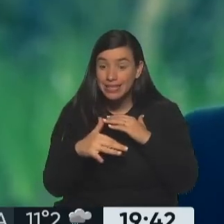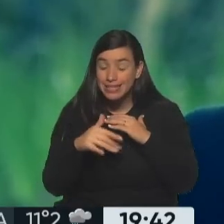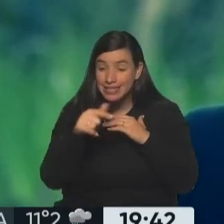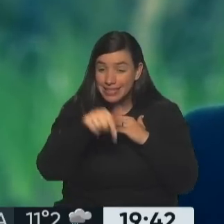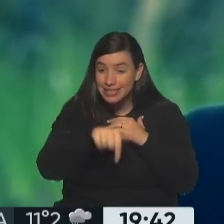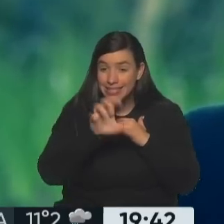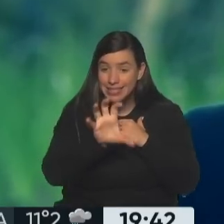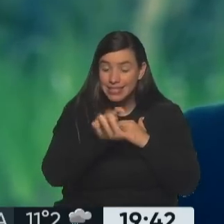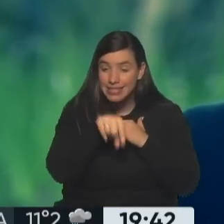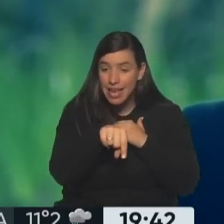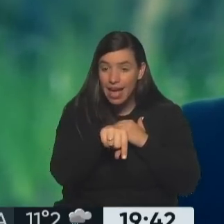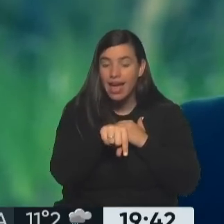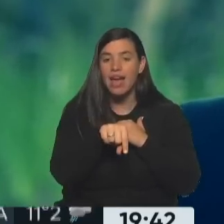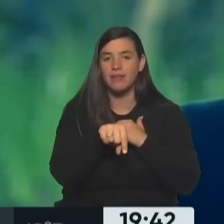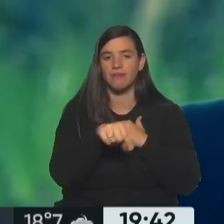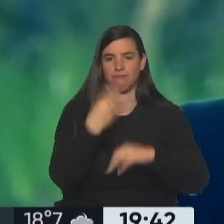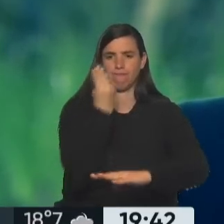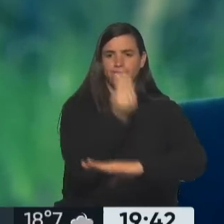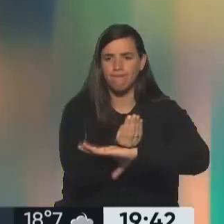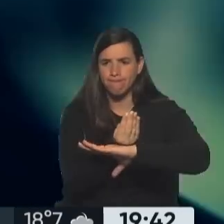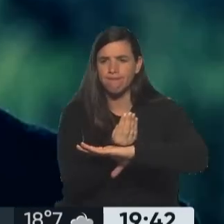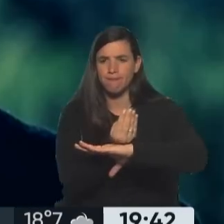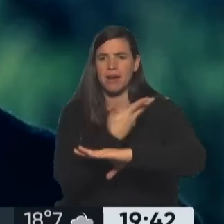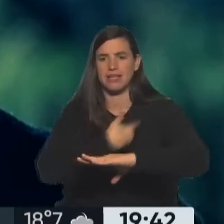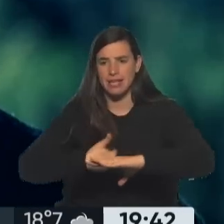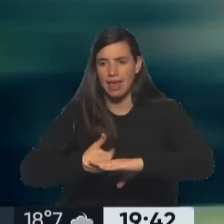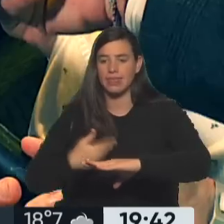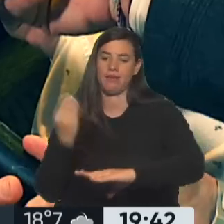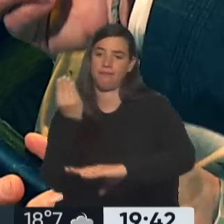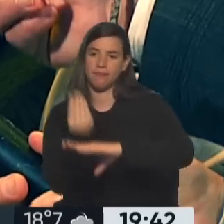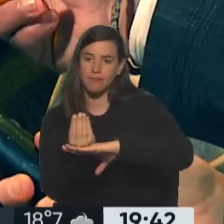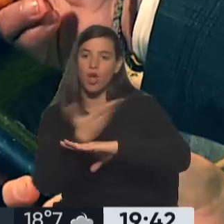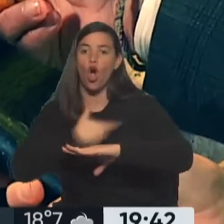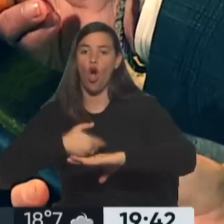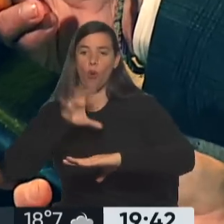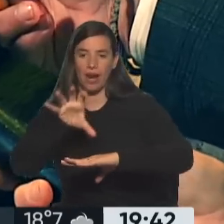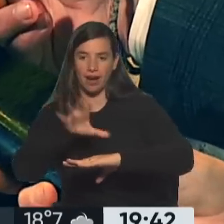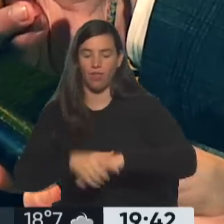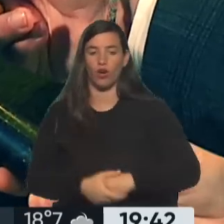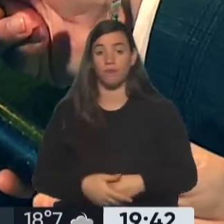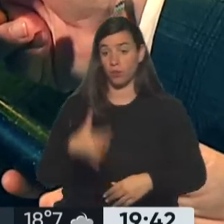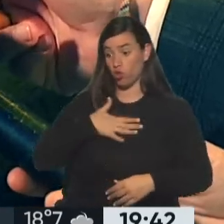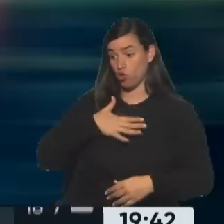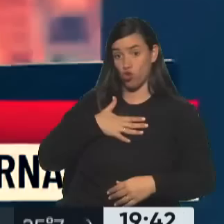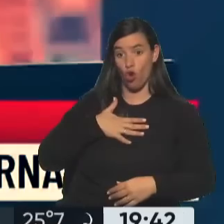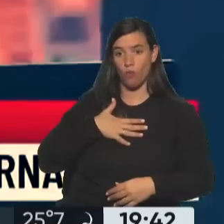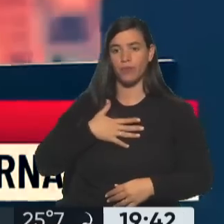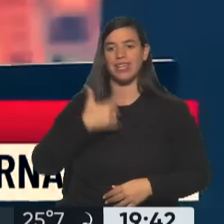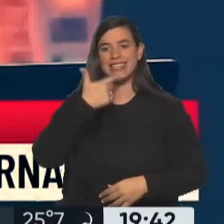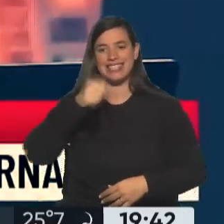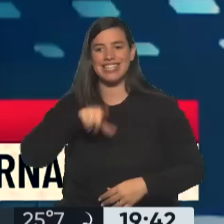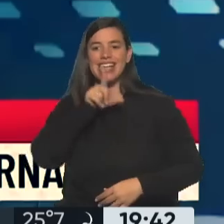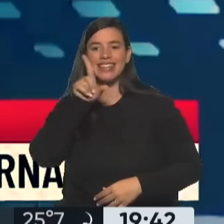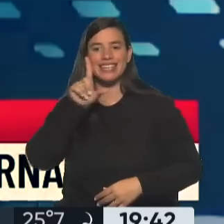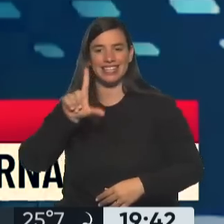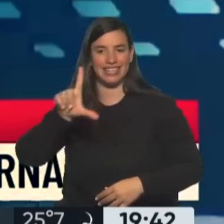va a tener su candidato a gobernador. En mi caso va a ser Diego Santilli, en el caso de Patricia Bullrich ella elegirá. ¿Y Patricia?